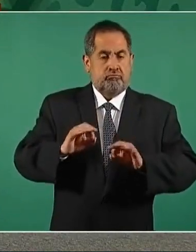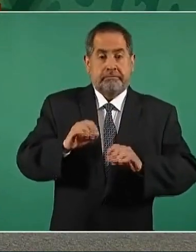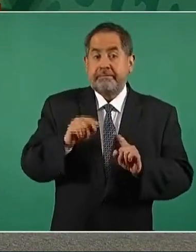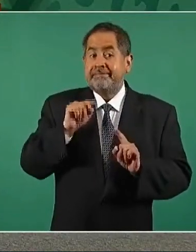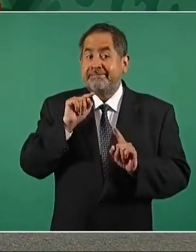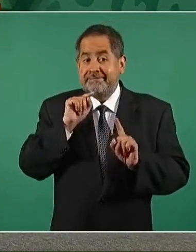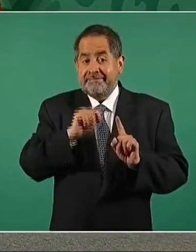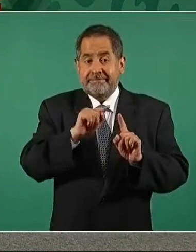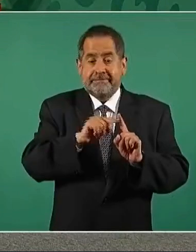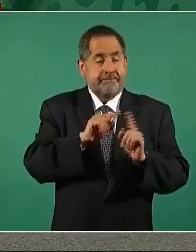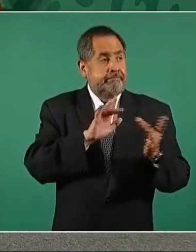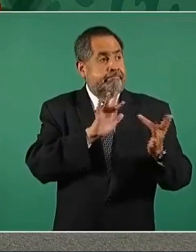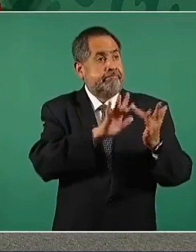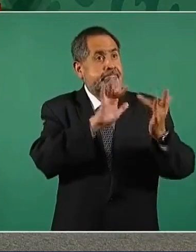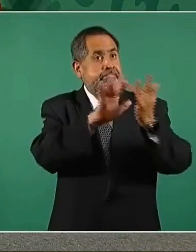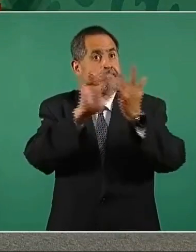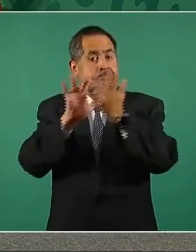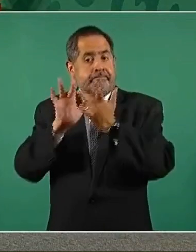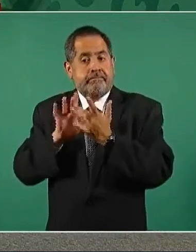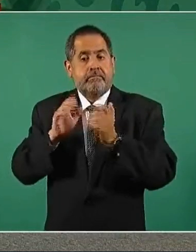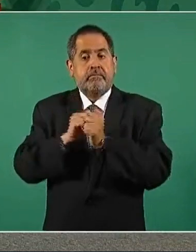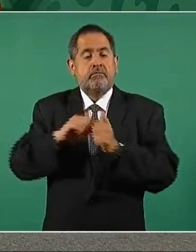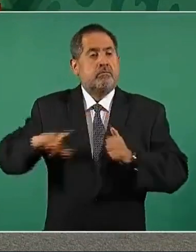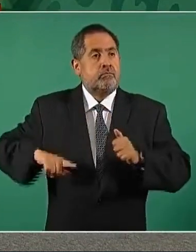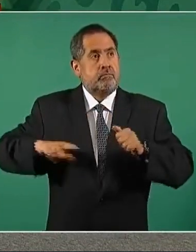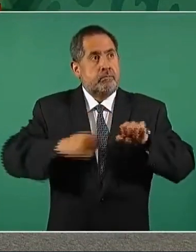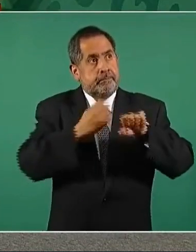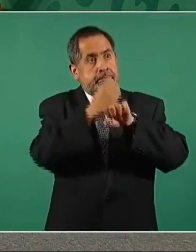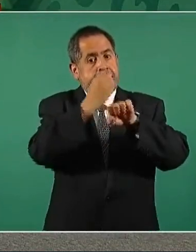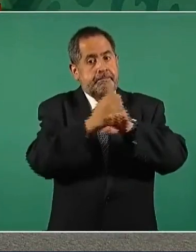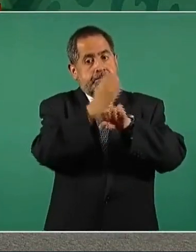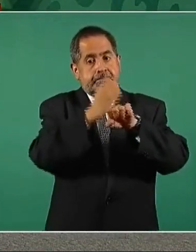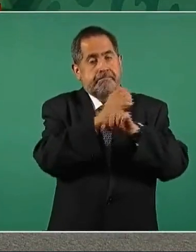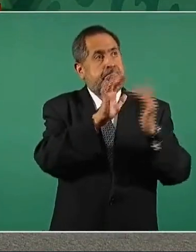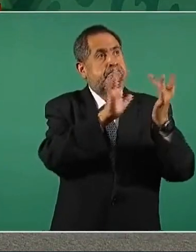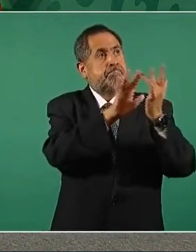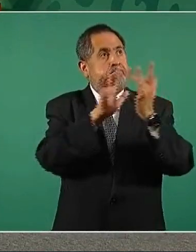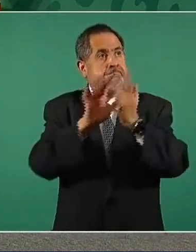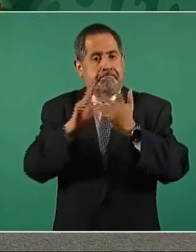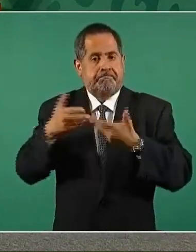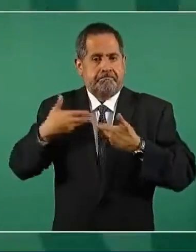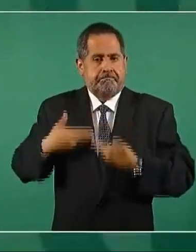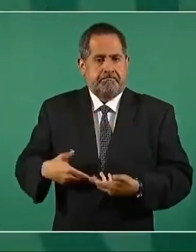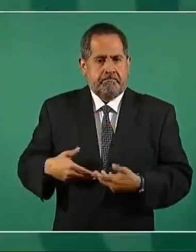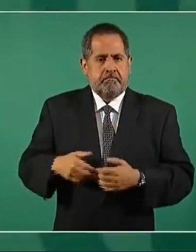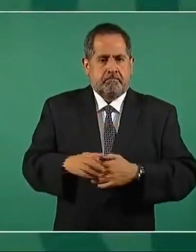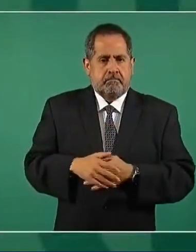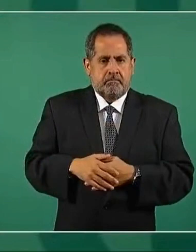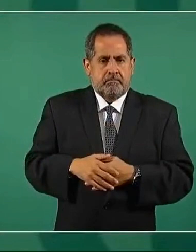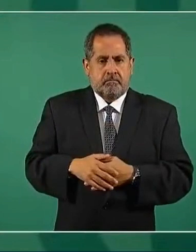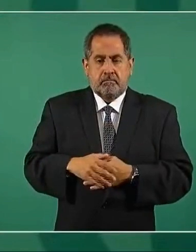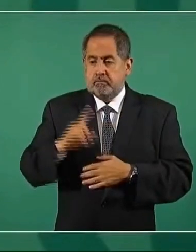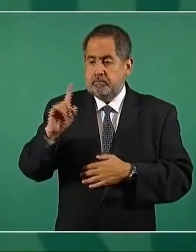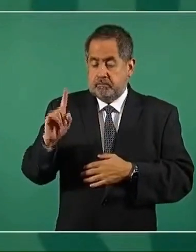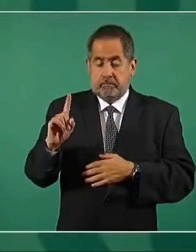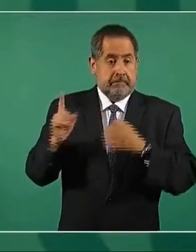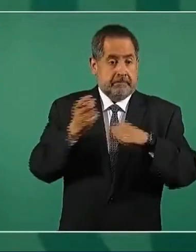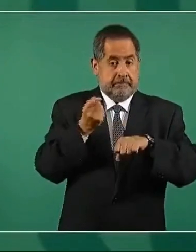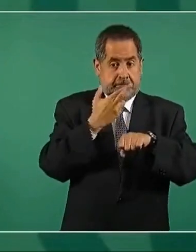entendía con los gobiernos estatales, hombre de confianza del secretario.